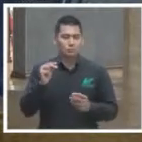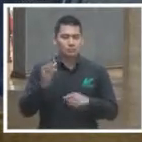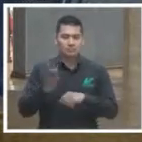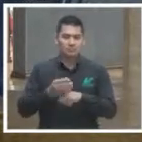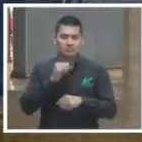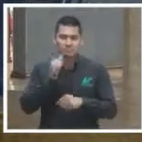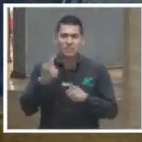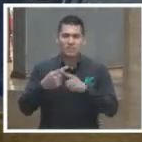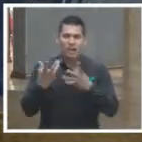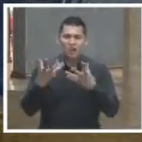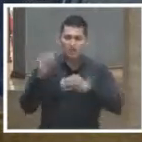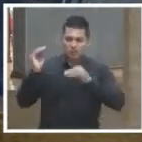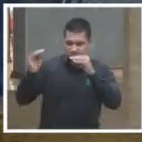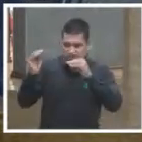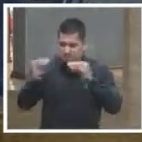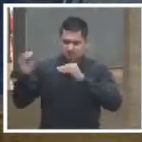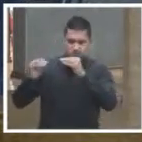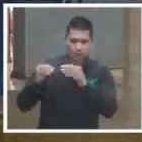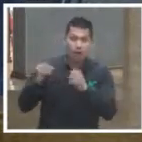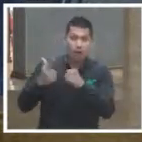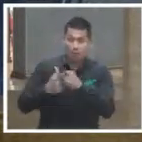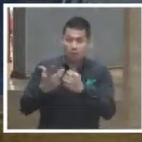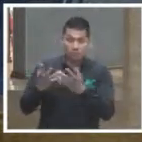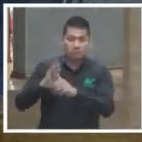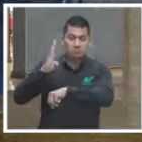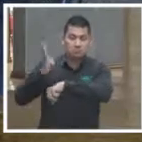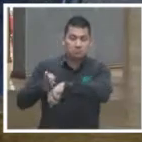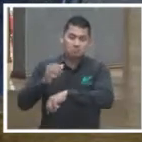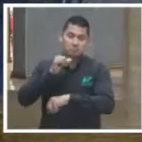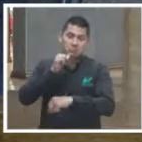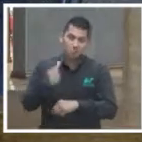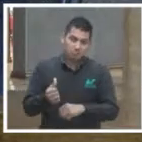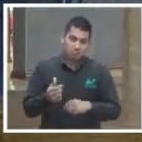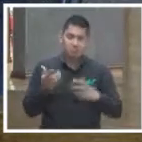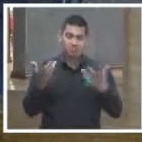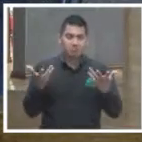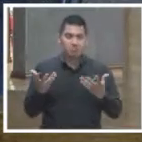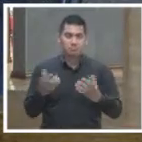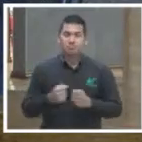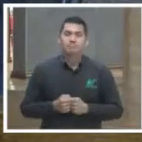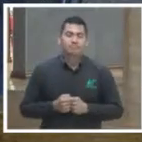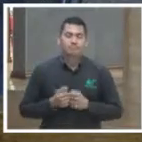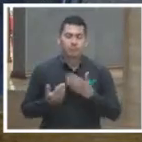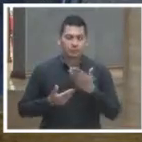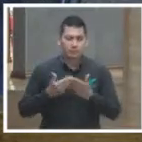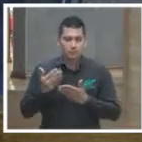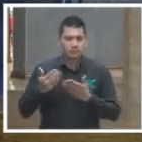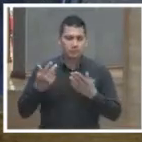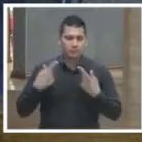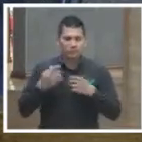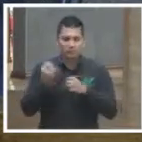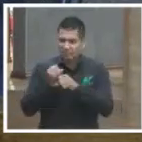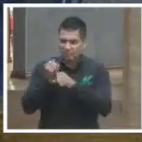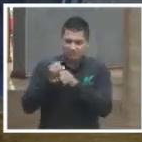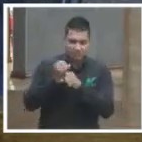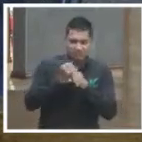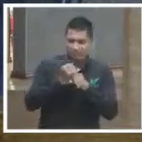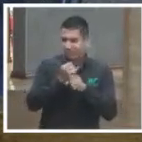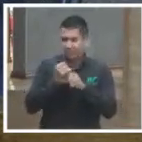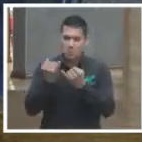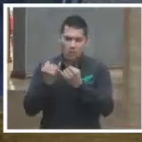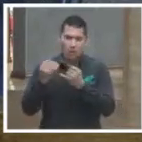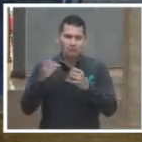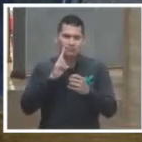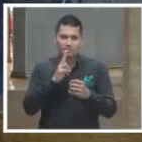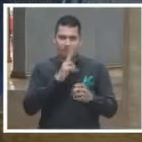montaje, ni obviamente para, en este caso, pues hasta donde se sabe, o por lo menos lo que comunicaron también